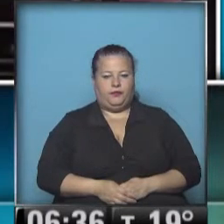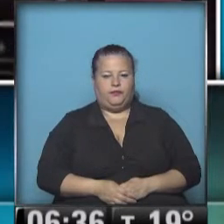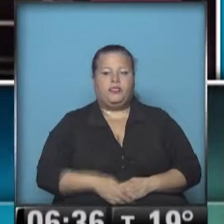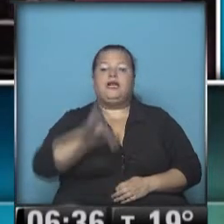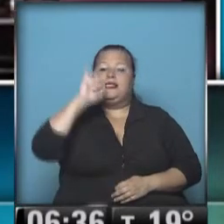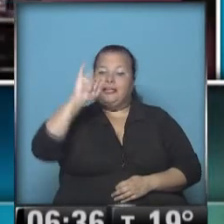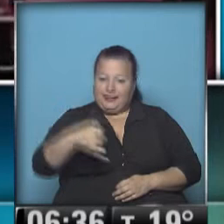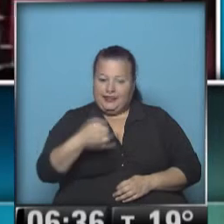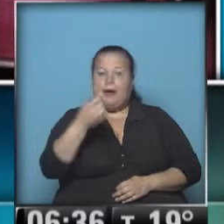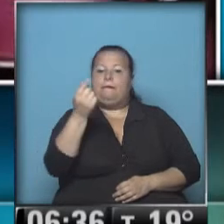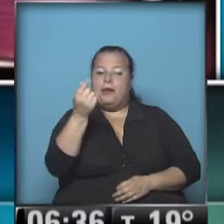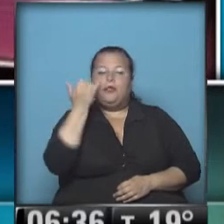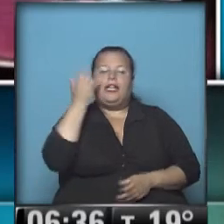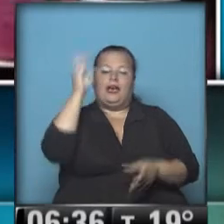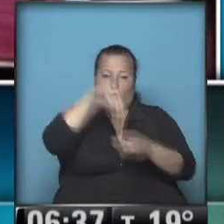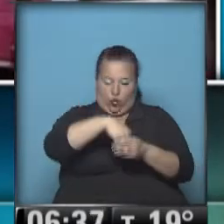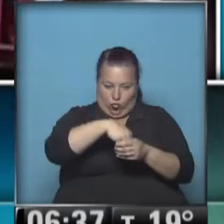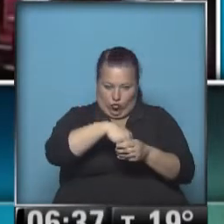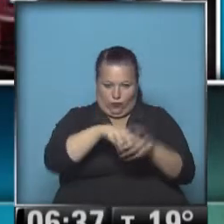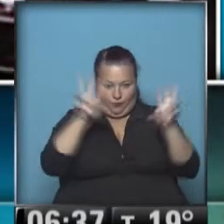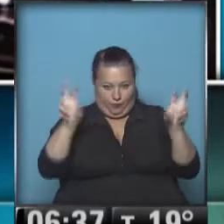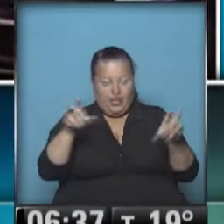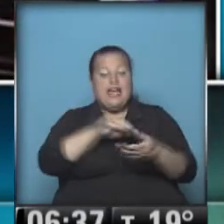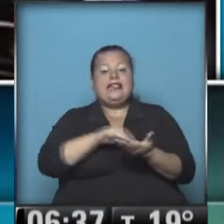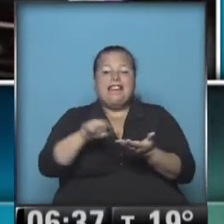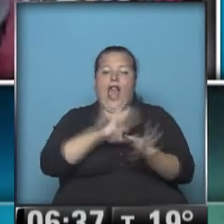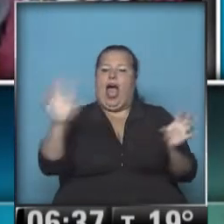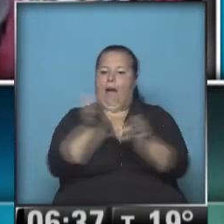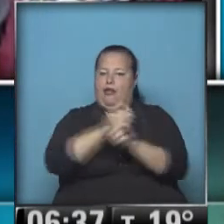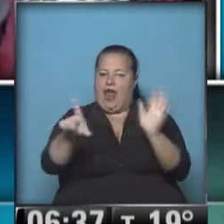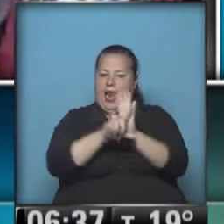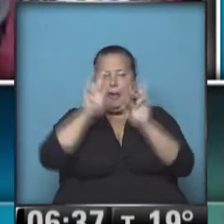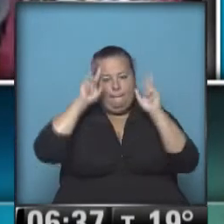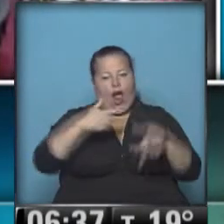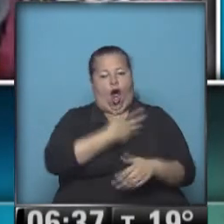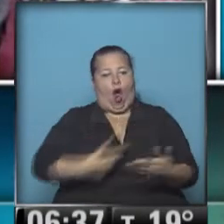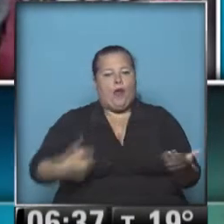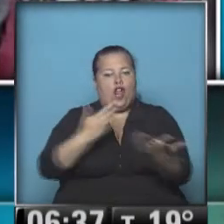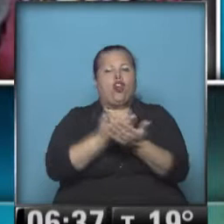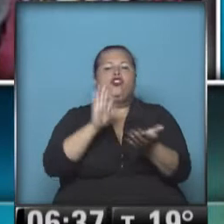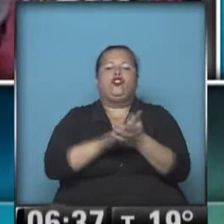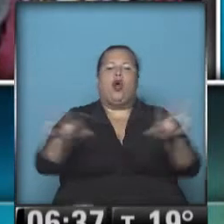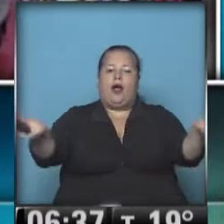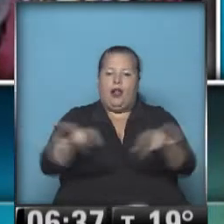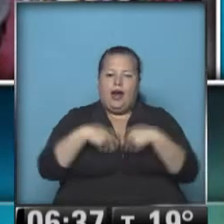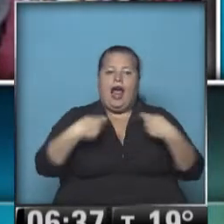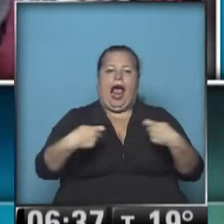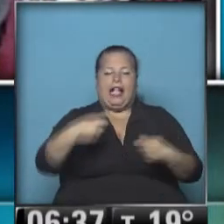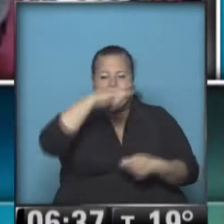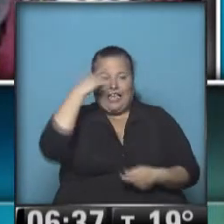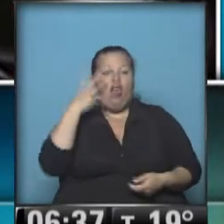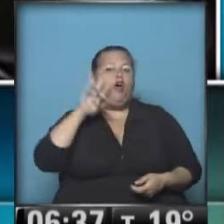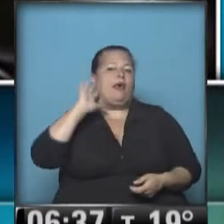Sí al presupuesto y la inclusión. El Senado convirtió en ley el plan del gobierno sobre los ingresos y los gastos del Estado en